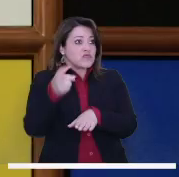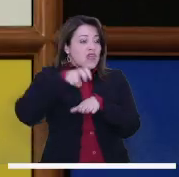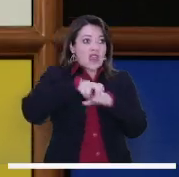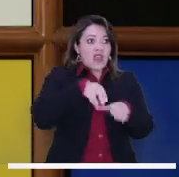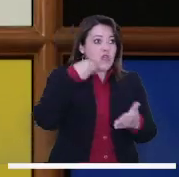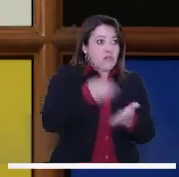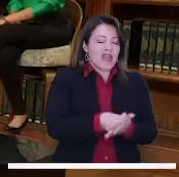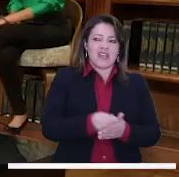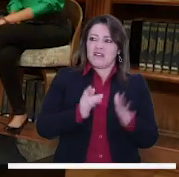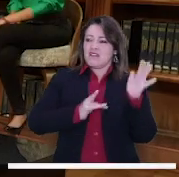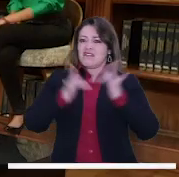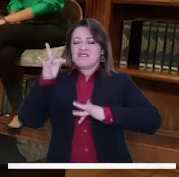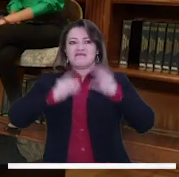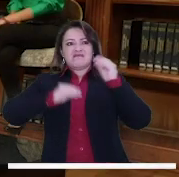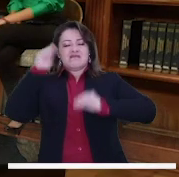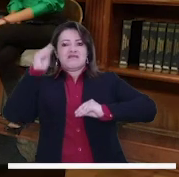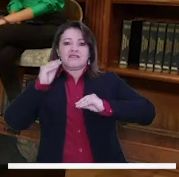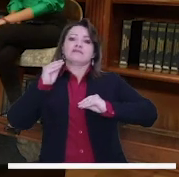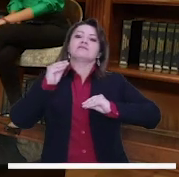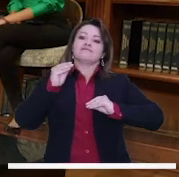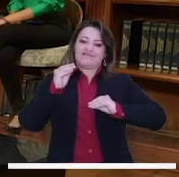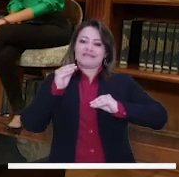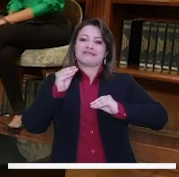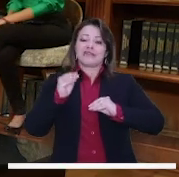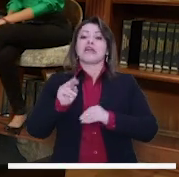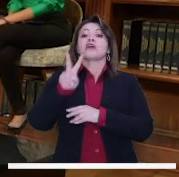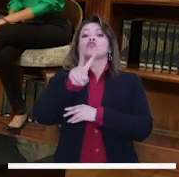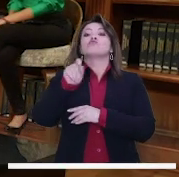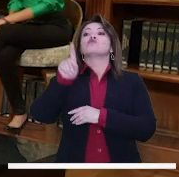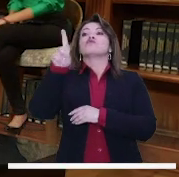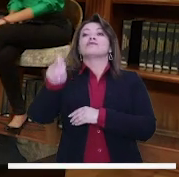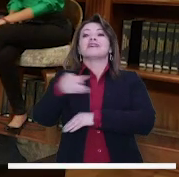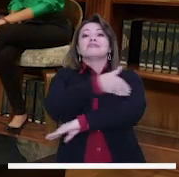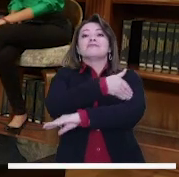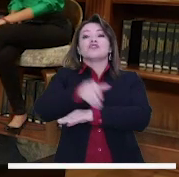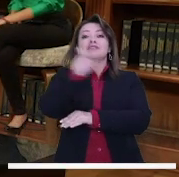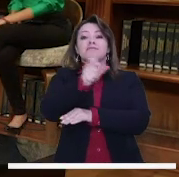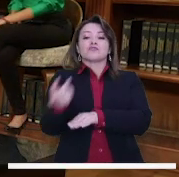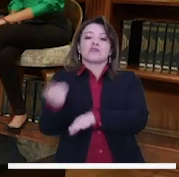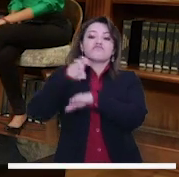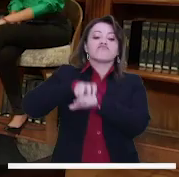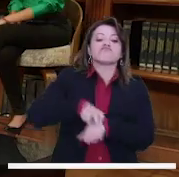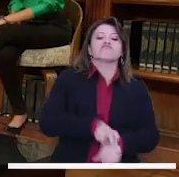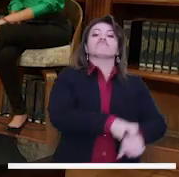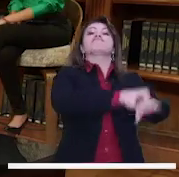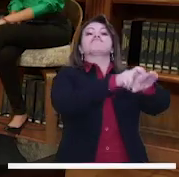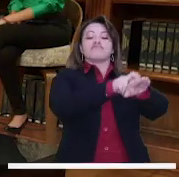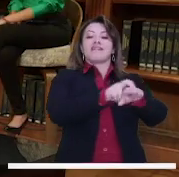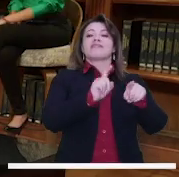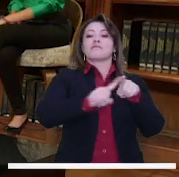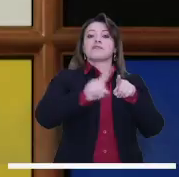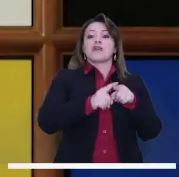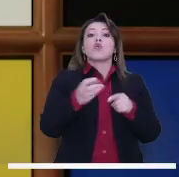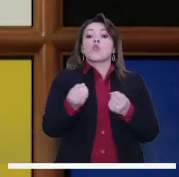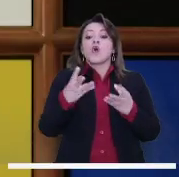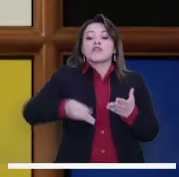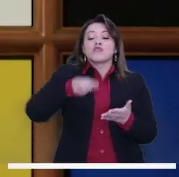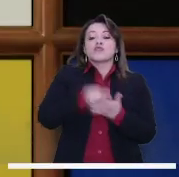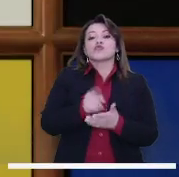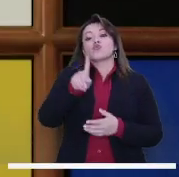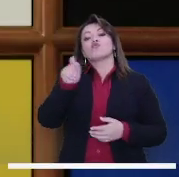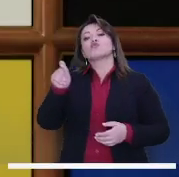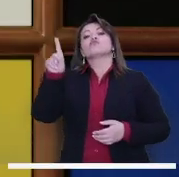ir incómodos en el bus. Un sistema que tiene una capacidad para 2.6 millones de usuarios, hoy solamente pagan 1.6 y